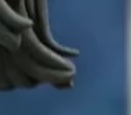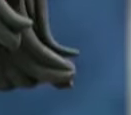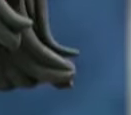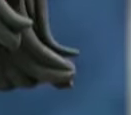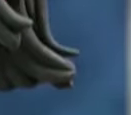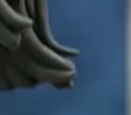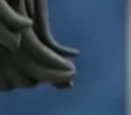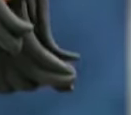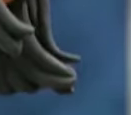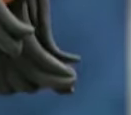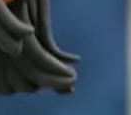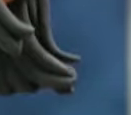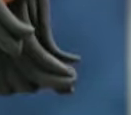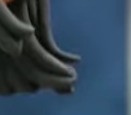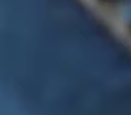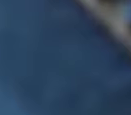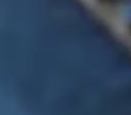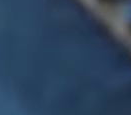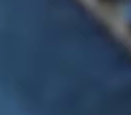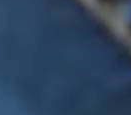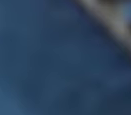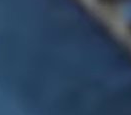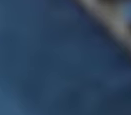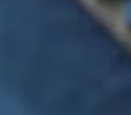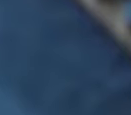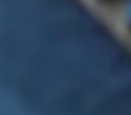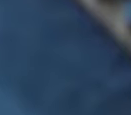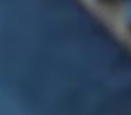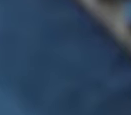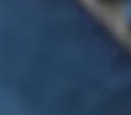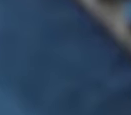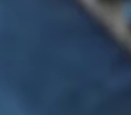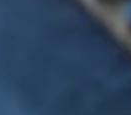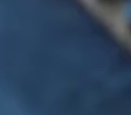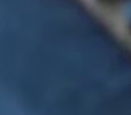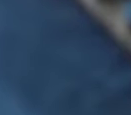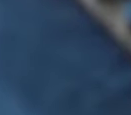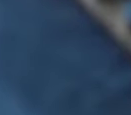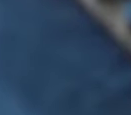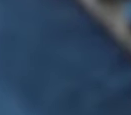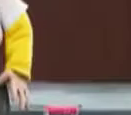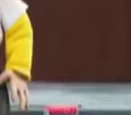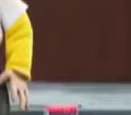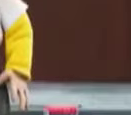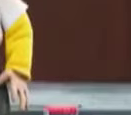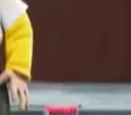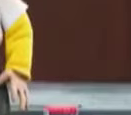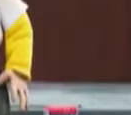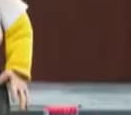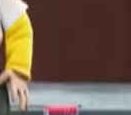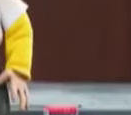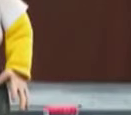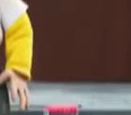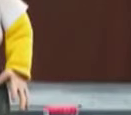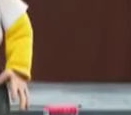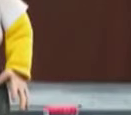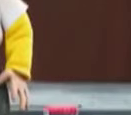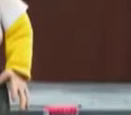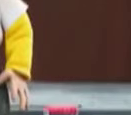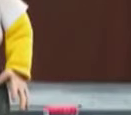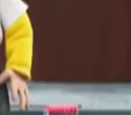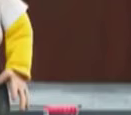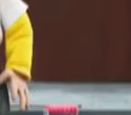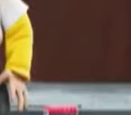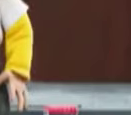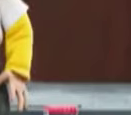Los gatos no comen papel. Mi gato es un gato especial. No has hecho tu tarea